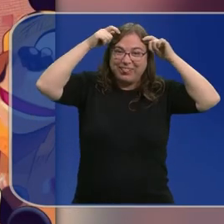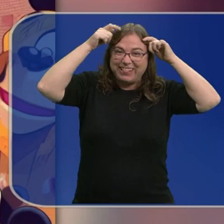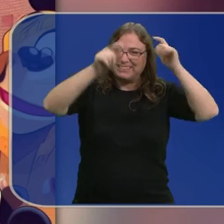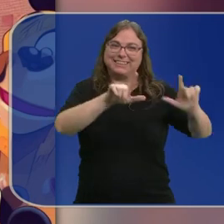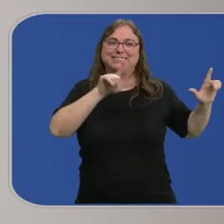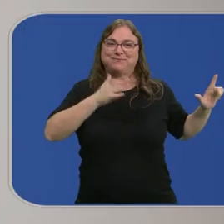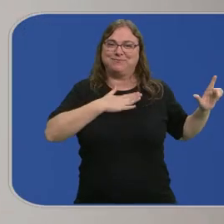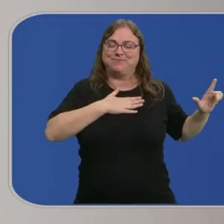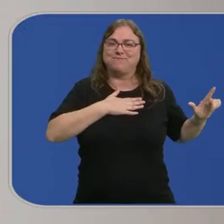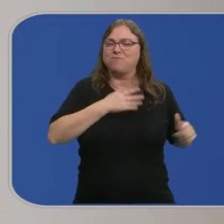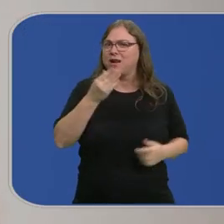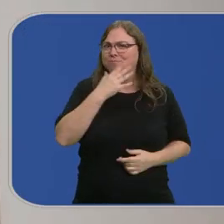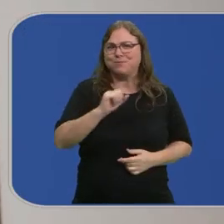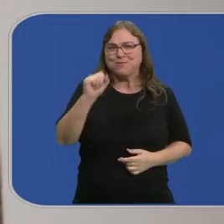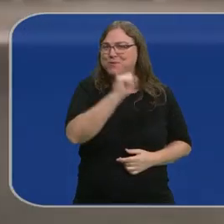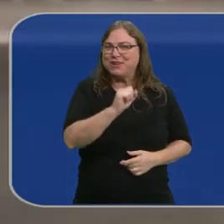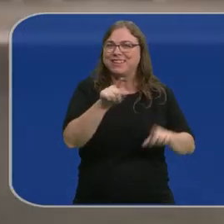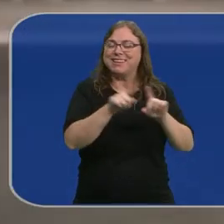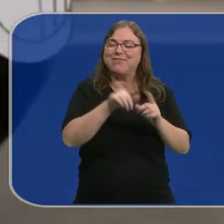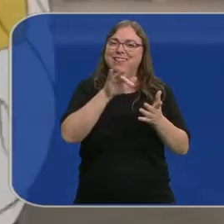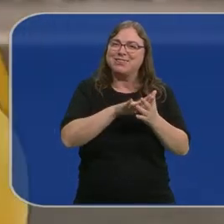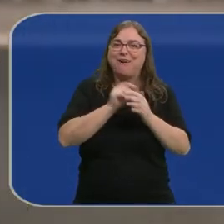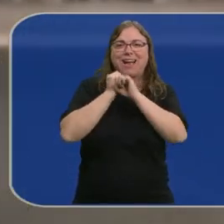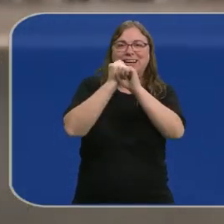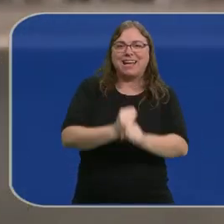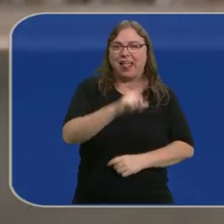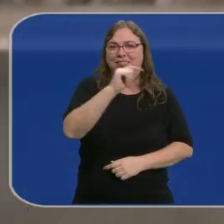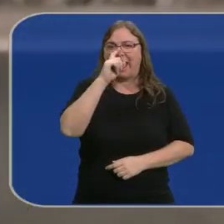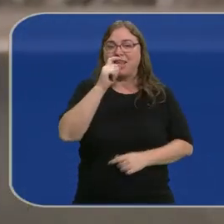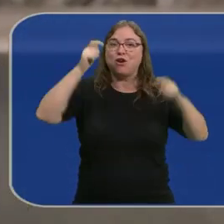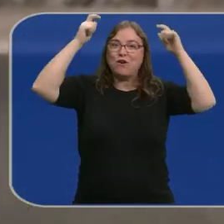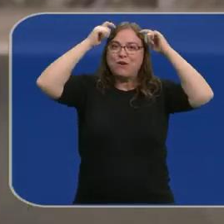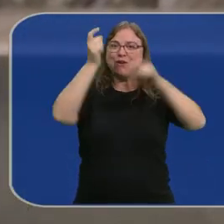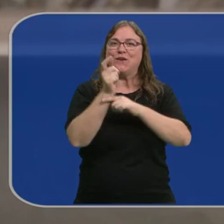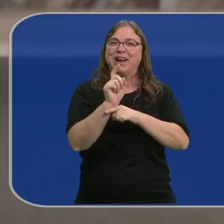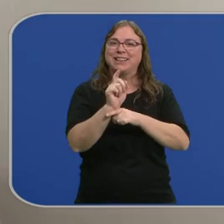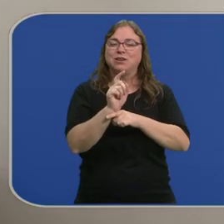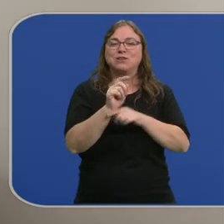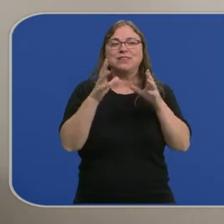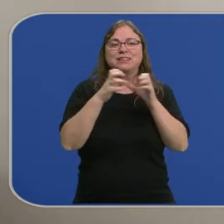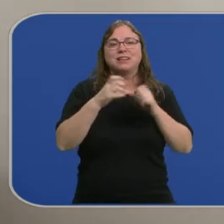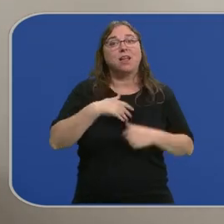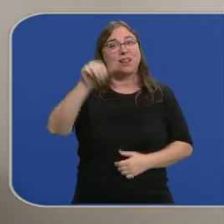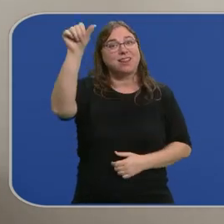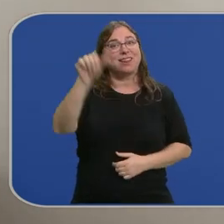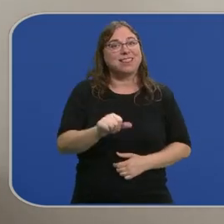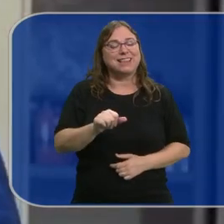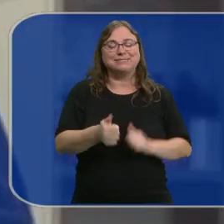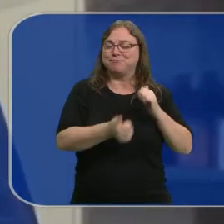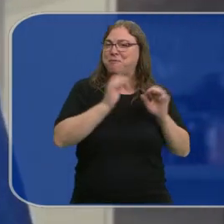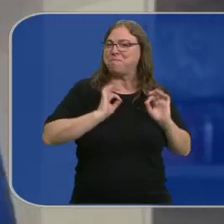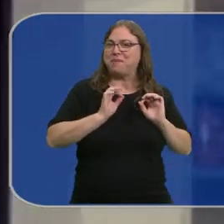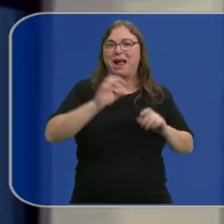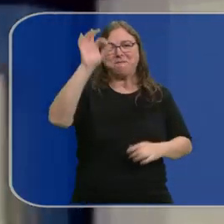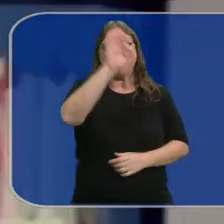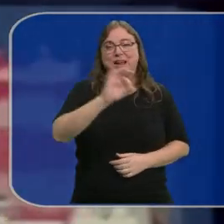dentro de una película. Es una hermosa forma de celebrar los 100 años de este ratón con un deseo. Una película Disney inspirada en Palencia.